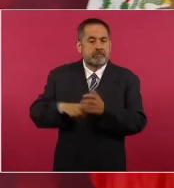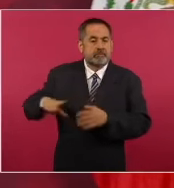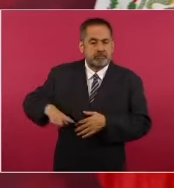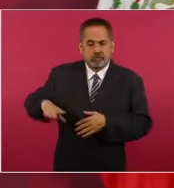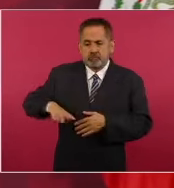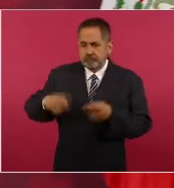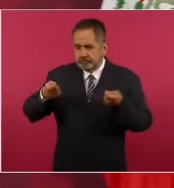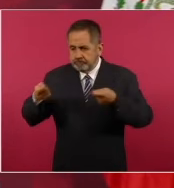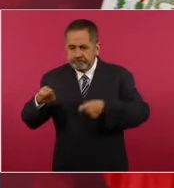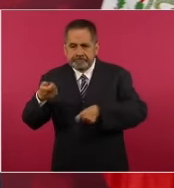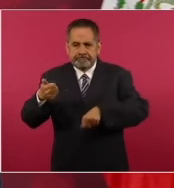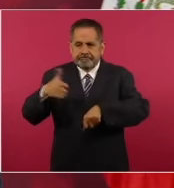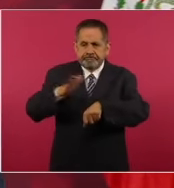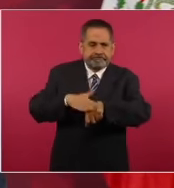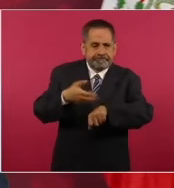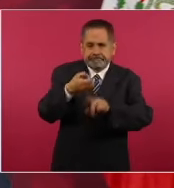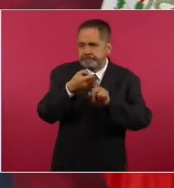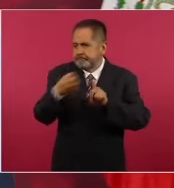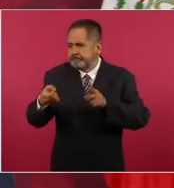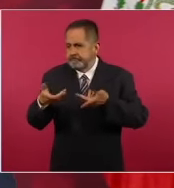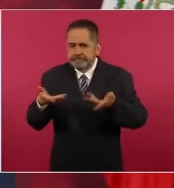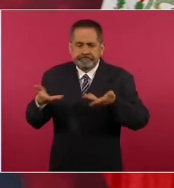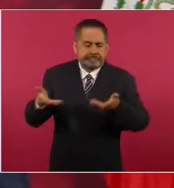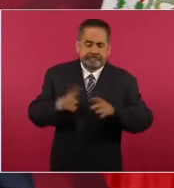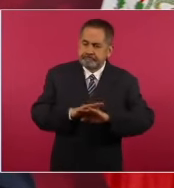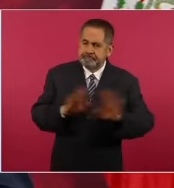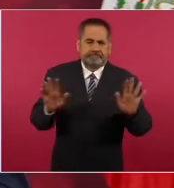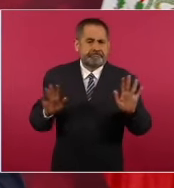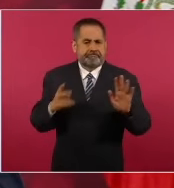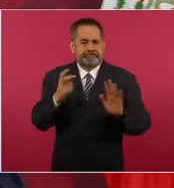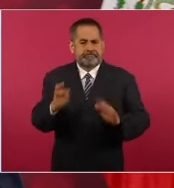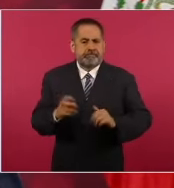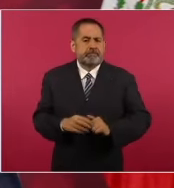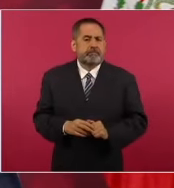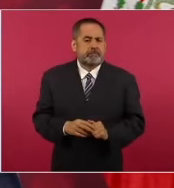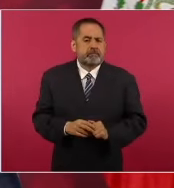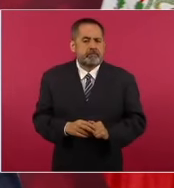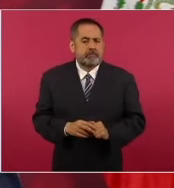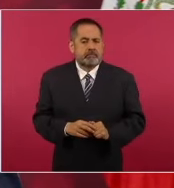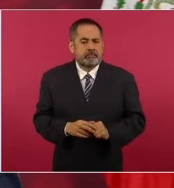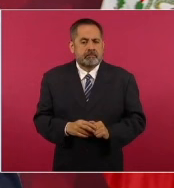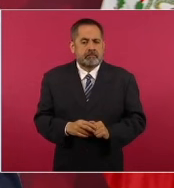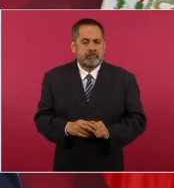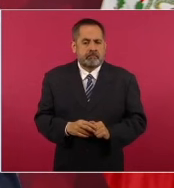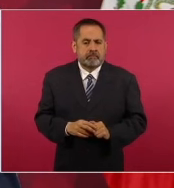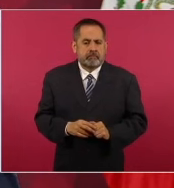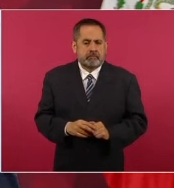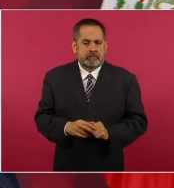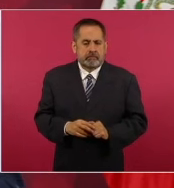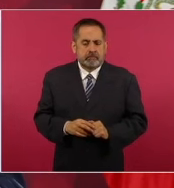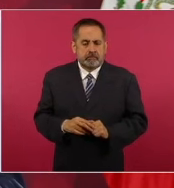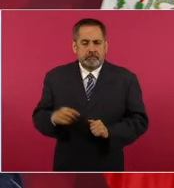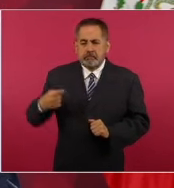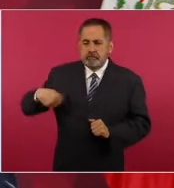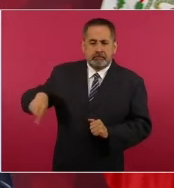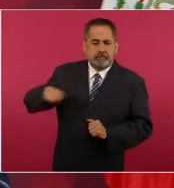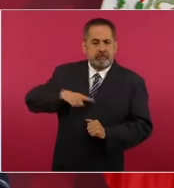sociedad, que debe desprezarse